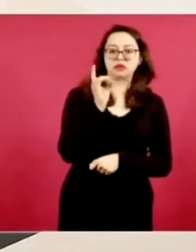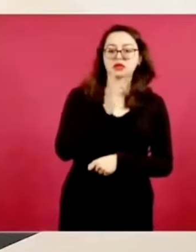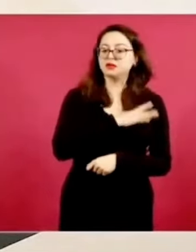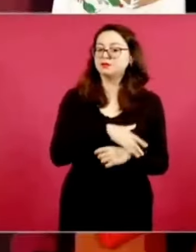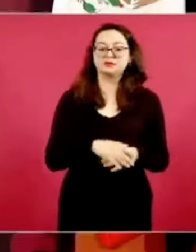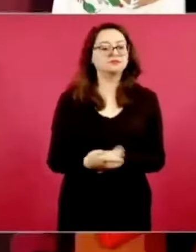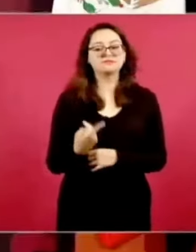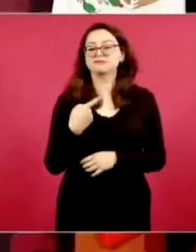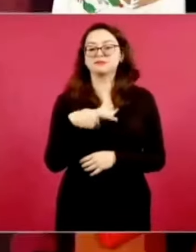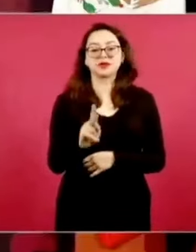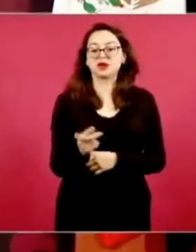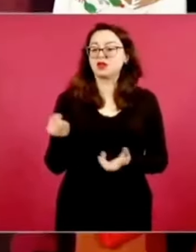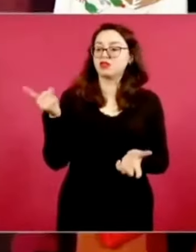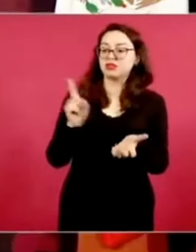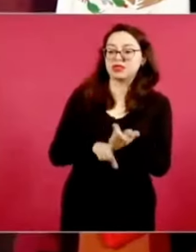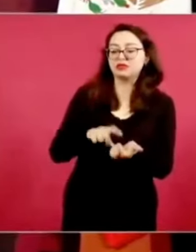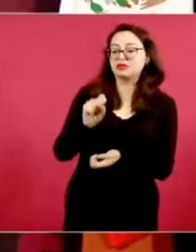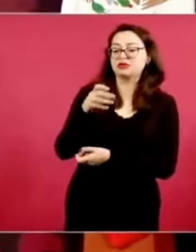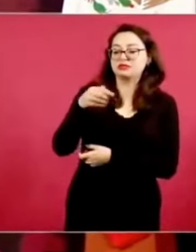mandos del Ejército y de la Marina